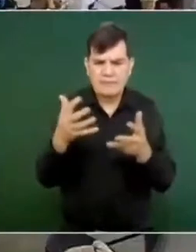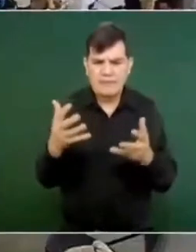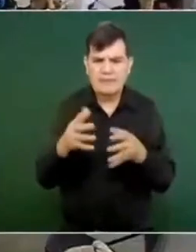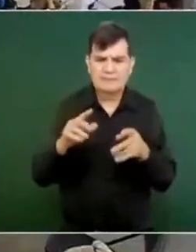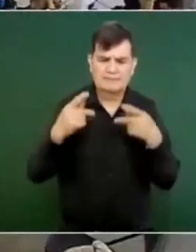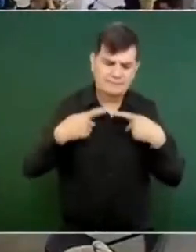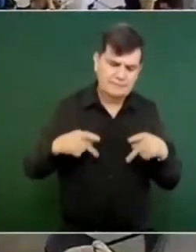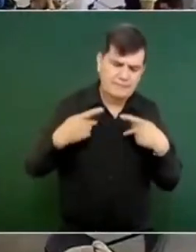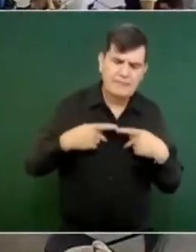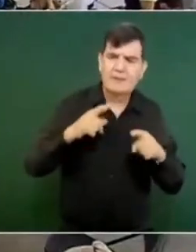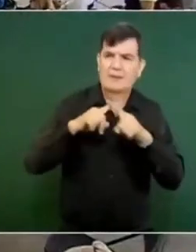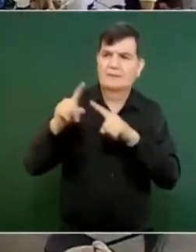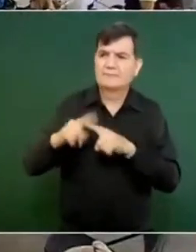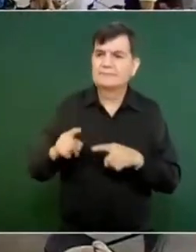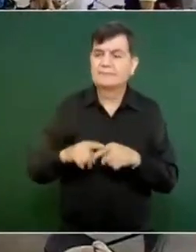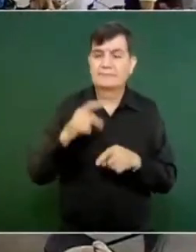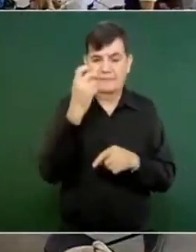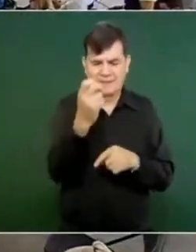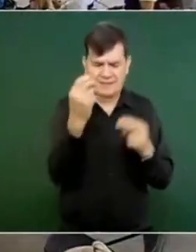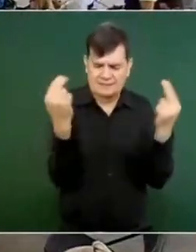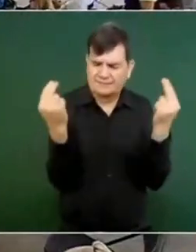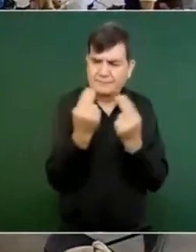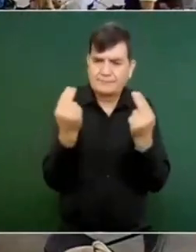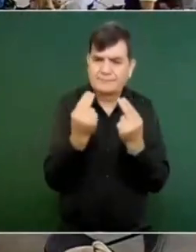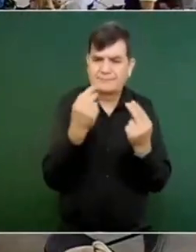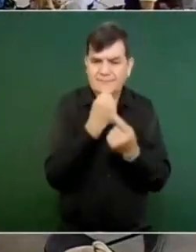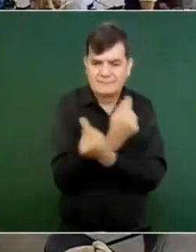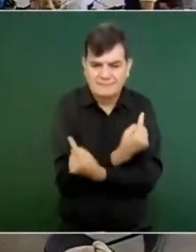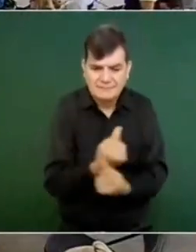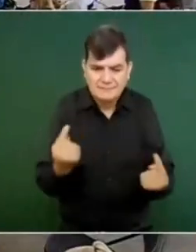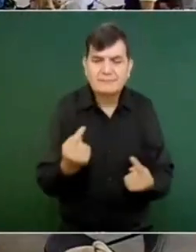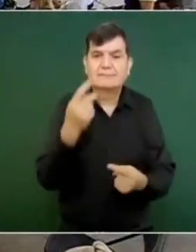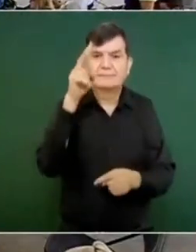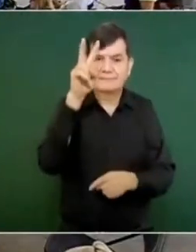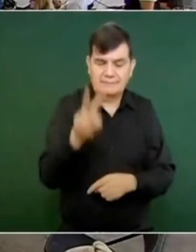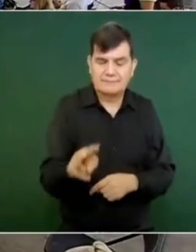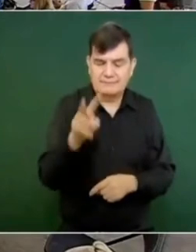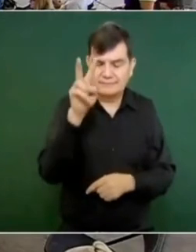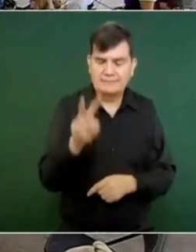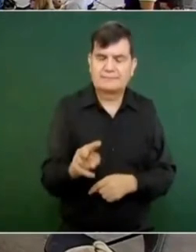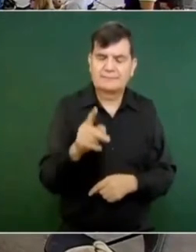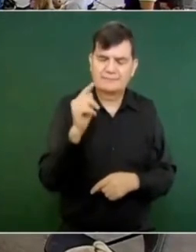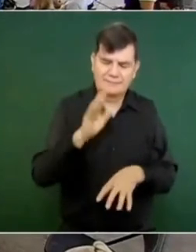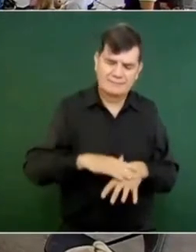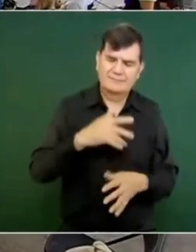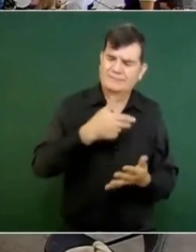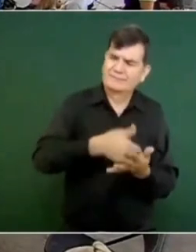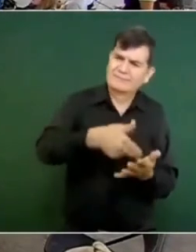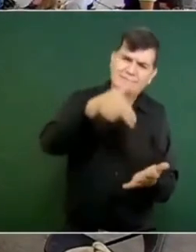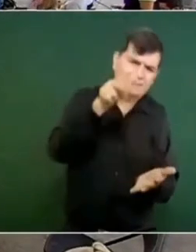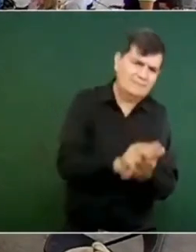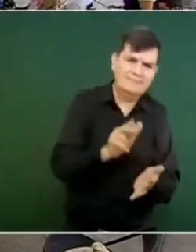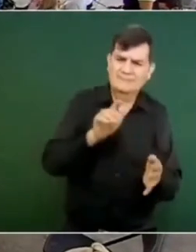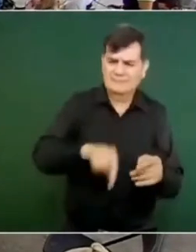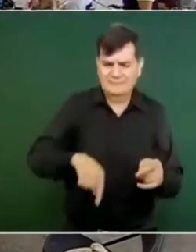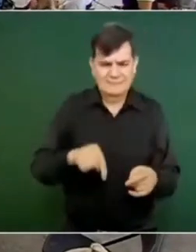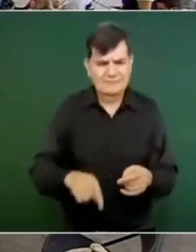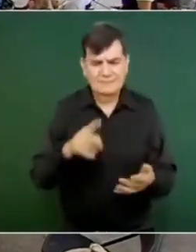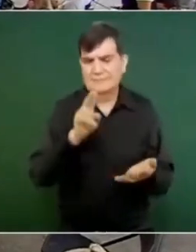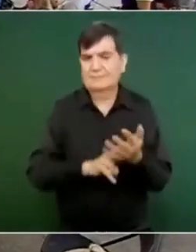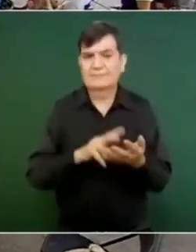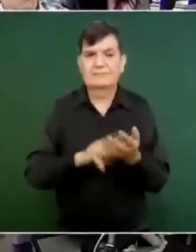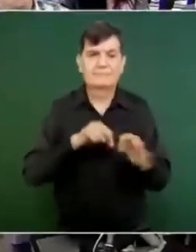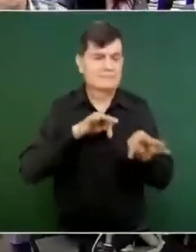gente. Y esta necesidad con los niños verdaderamente es heroica, lo que hacen los profesores aquí. Me